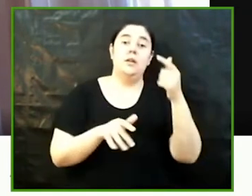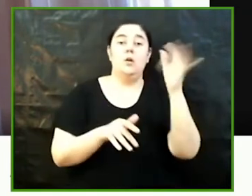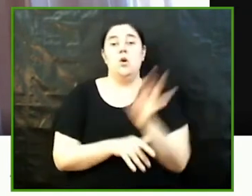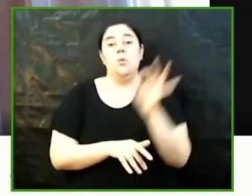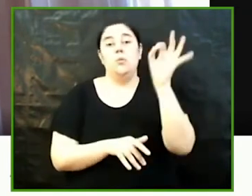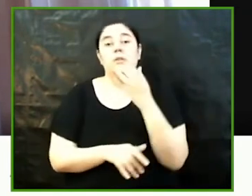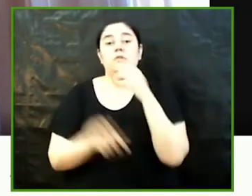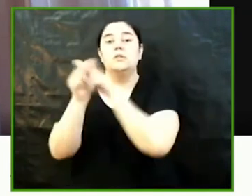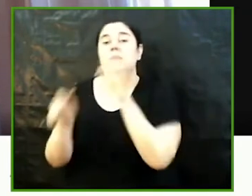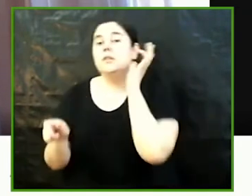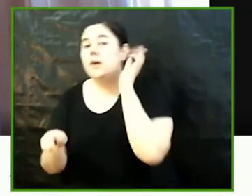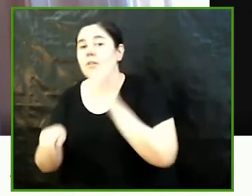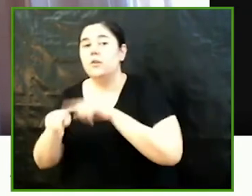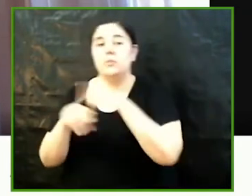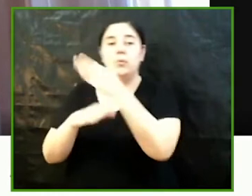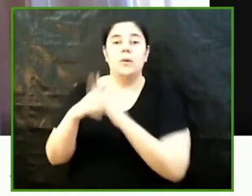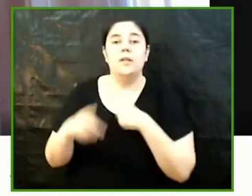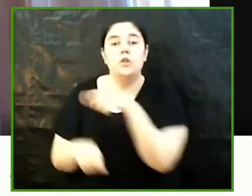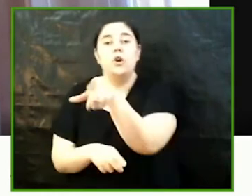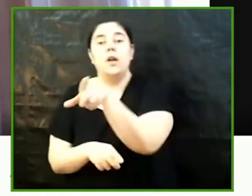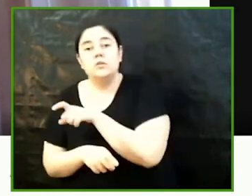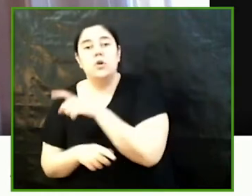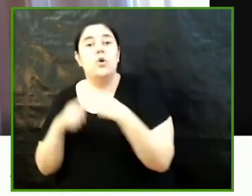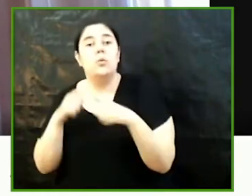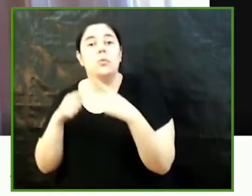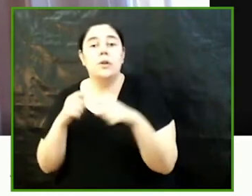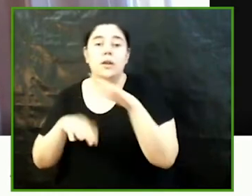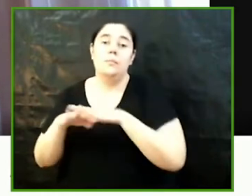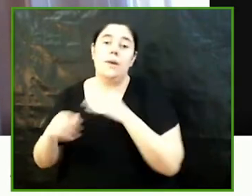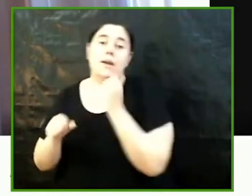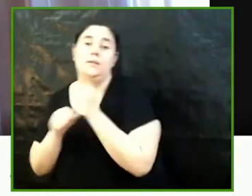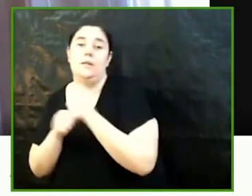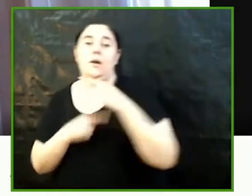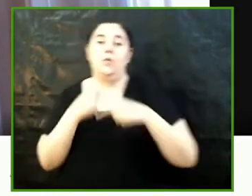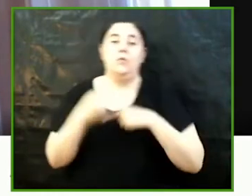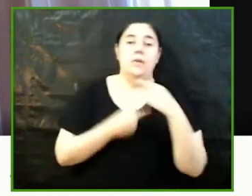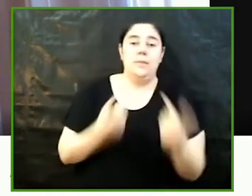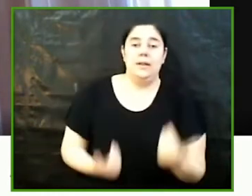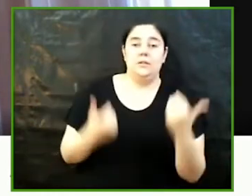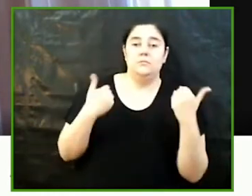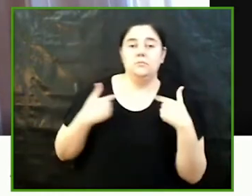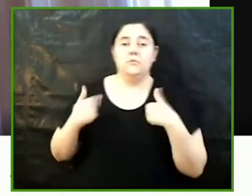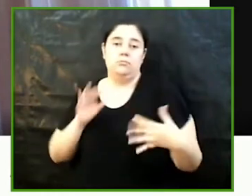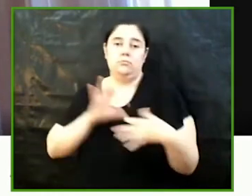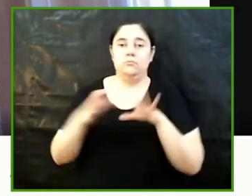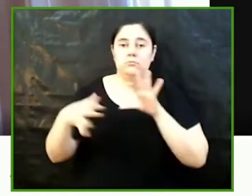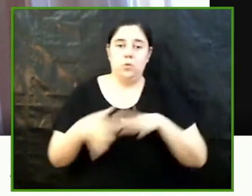parcial escogieron este tipo de jornada de trabajo para compatibilizar el trabajo con las responsabilidades familiares frente al 2,2